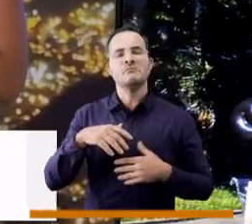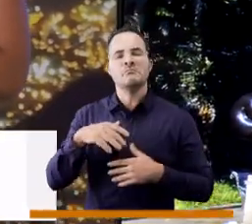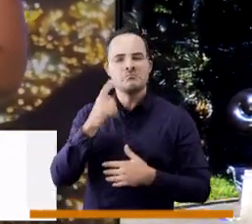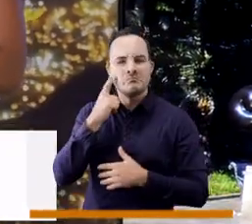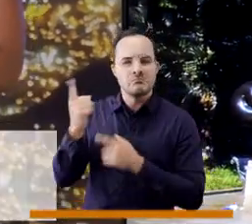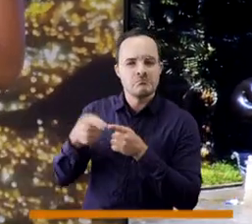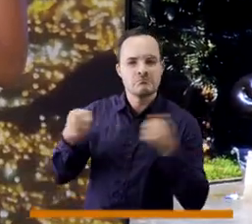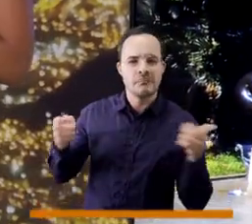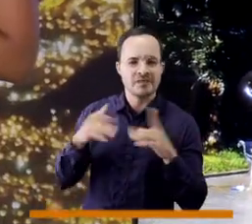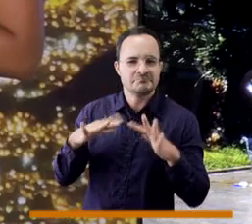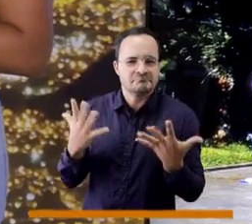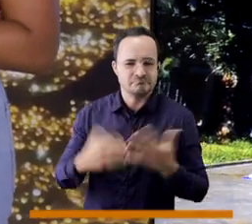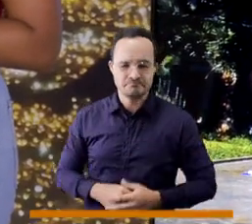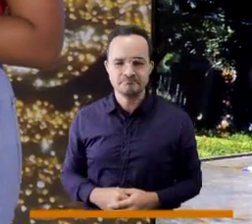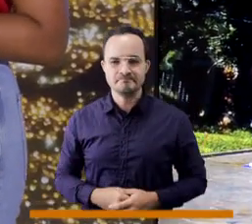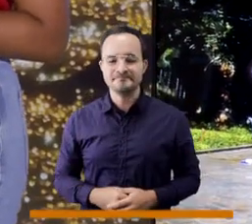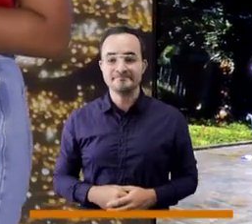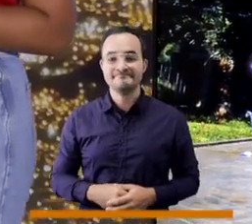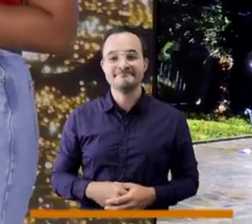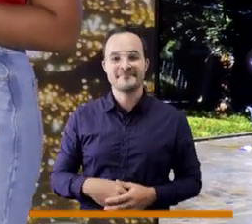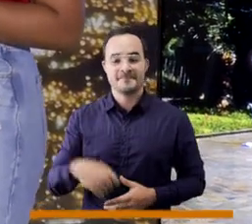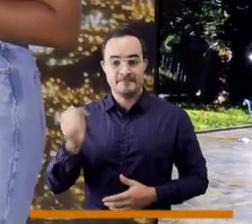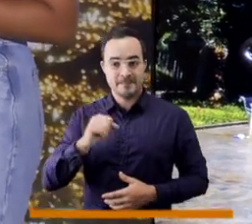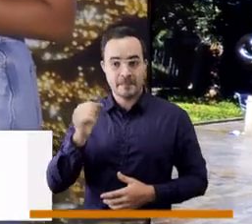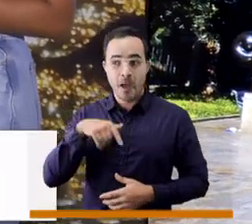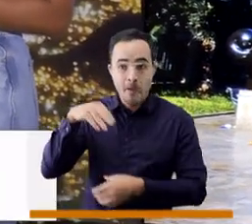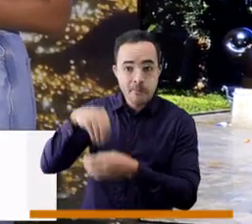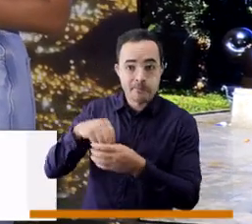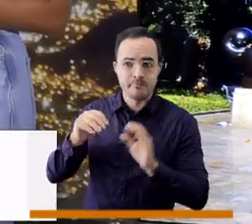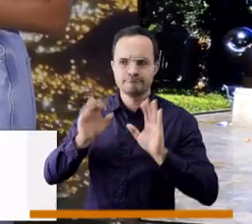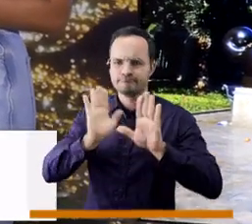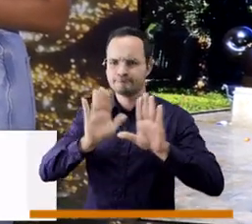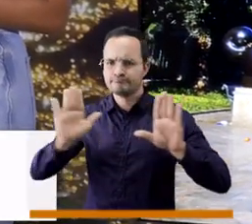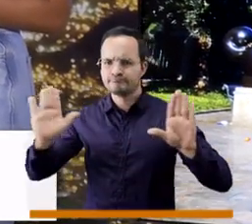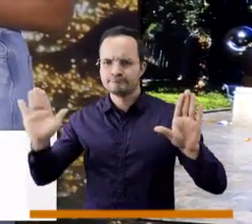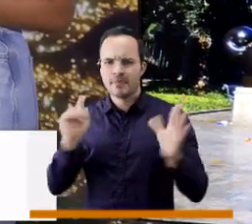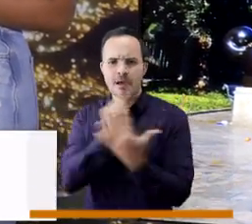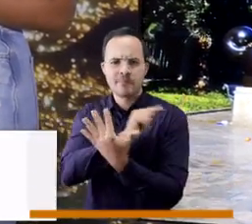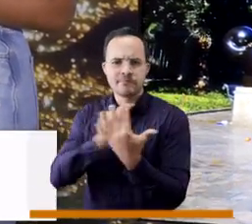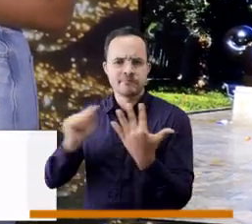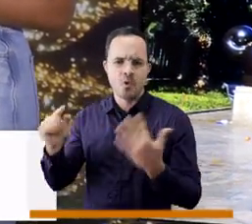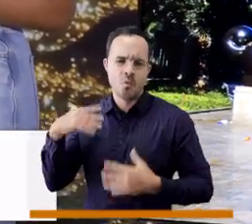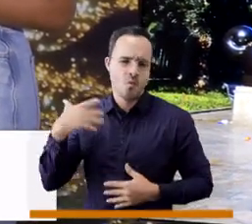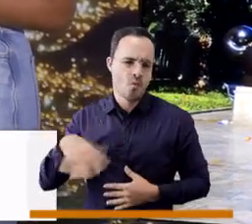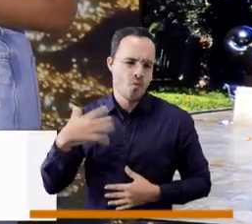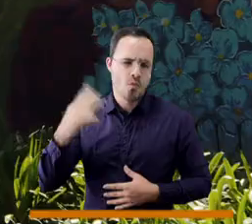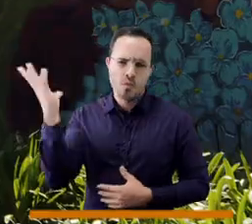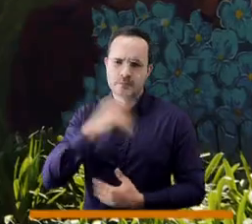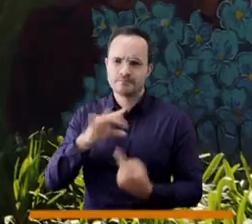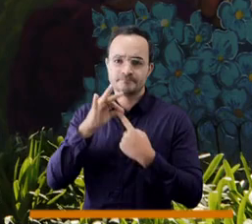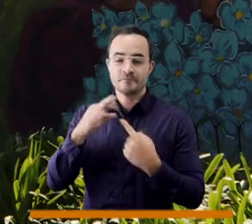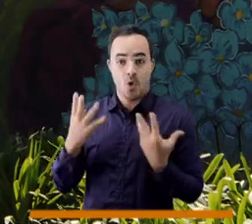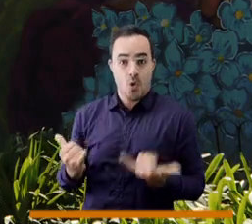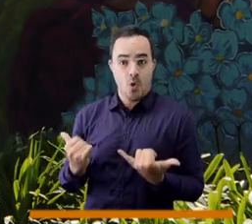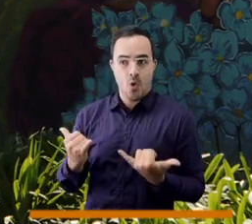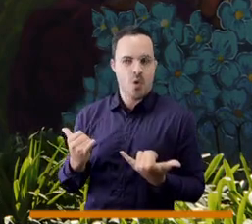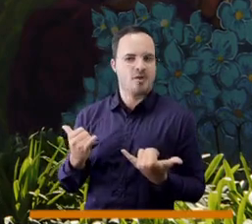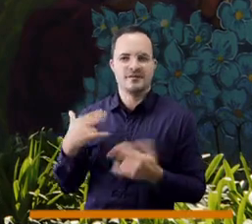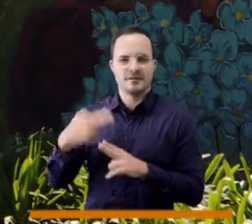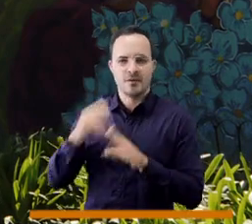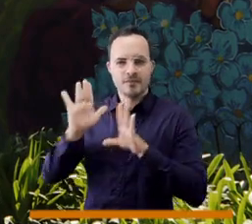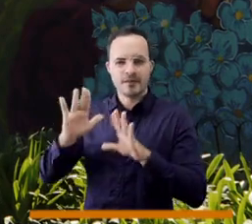podemos encontrar aquí bueno aquí vamos a encontrar una serie de exposiciones hoy por ejemplo tenemos una exposición que se llama